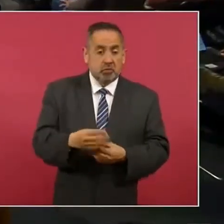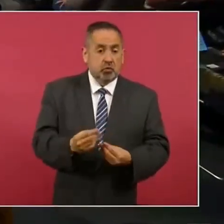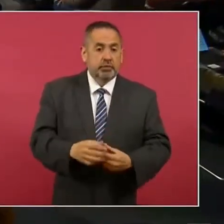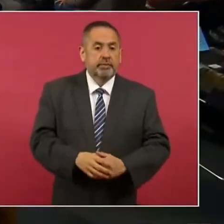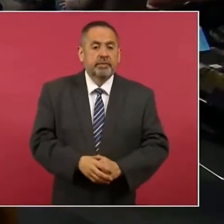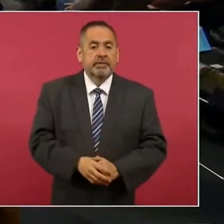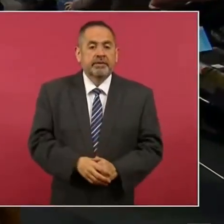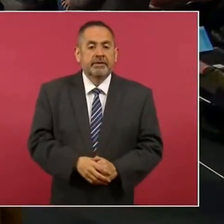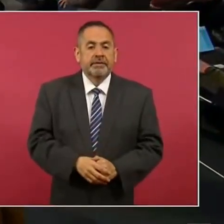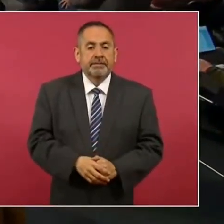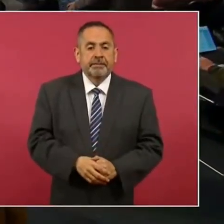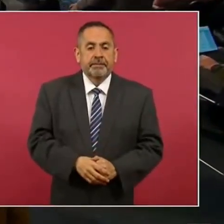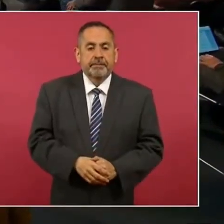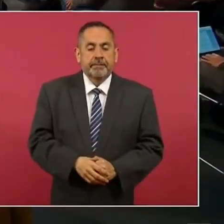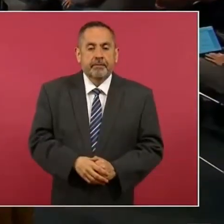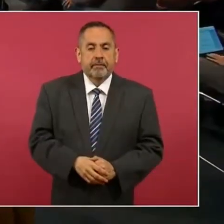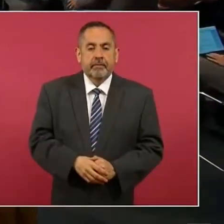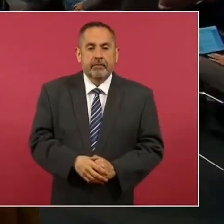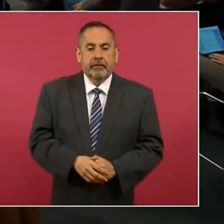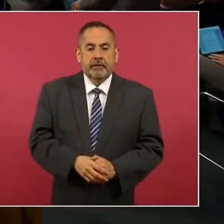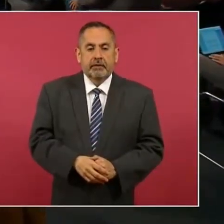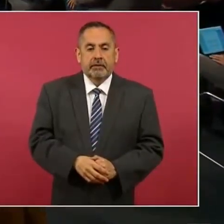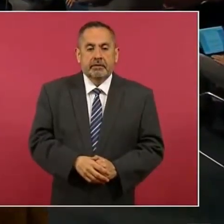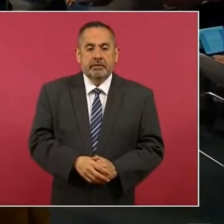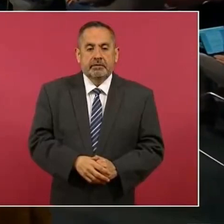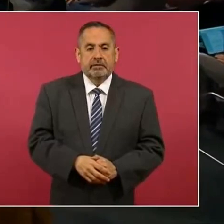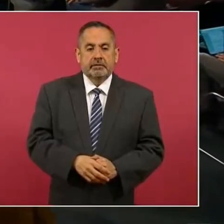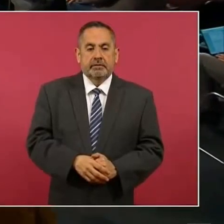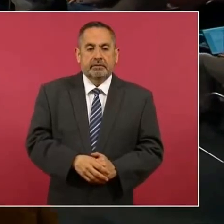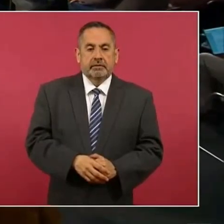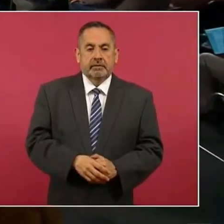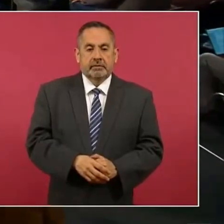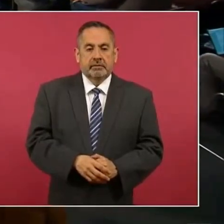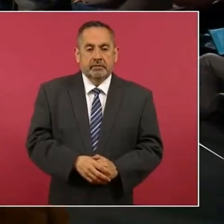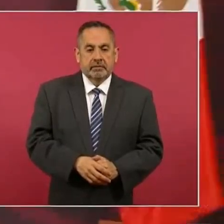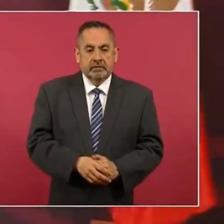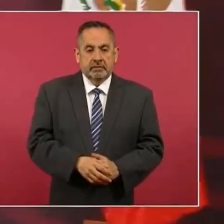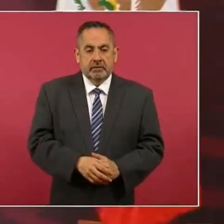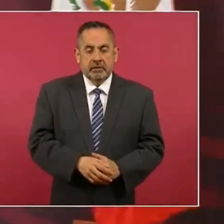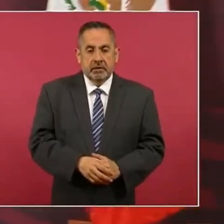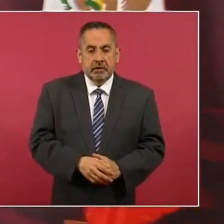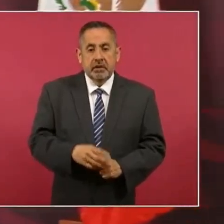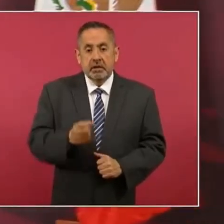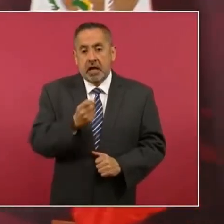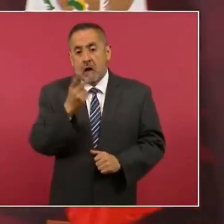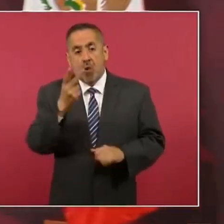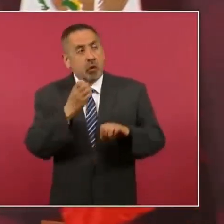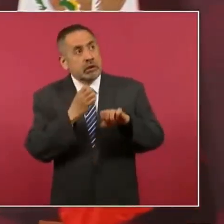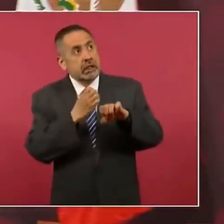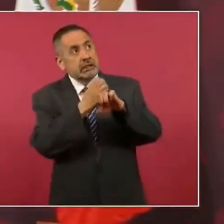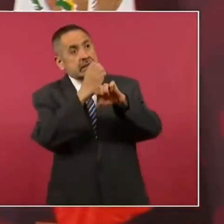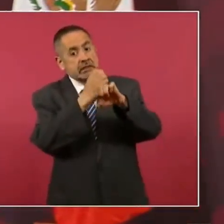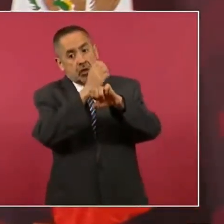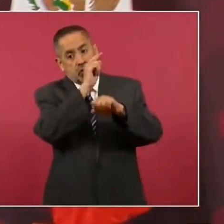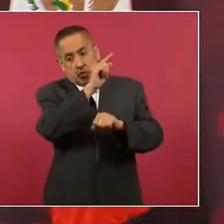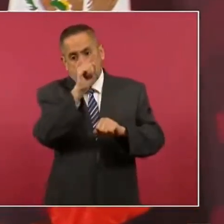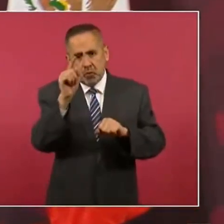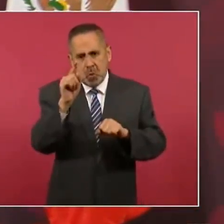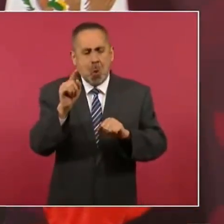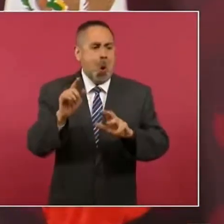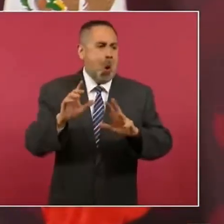Y así hay estados en donde de verdad sí hay